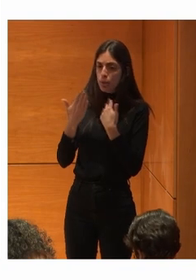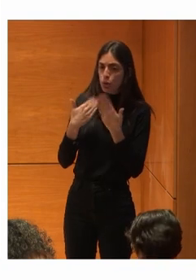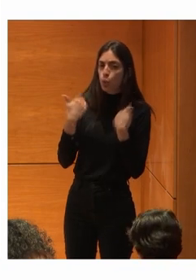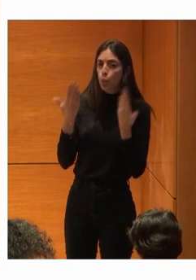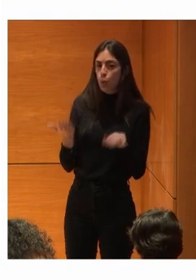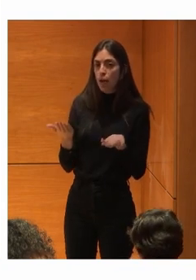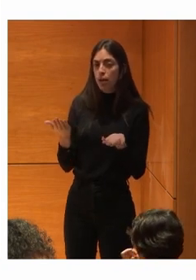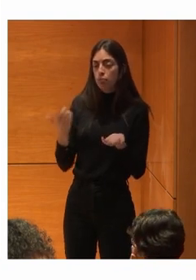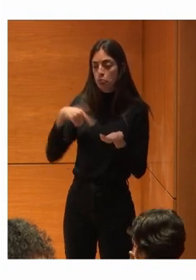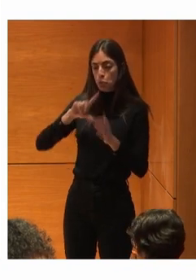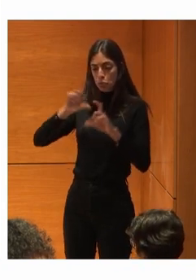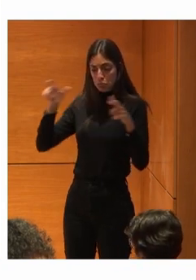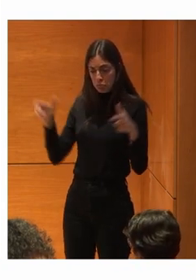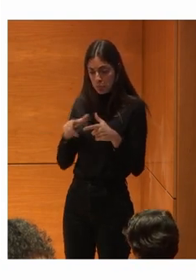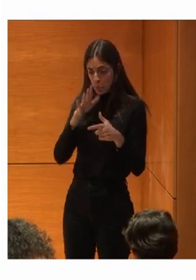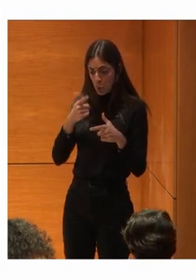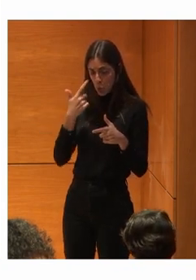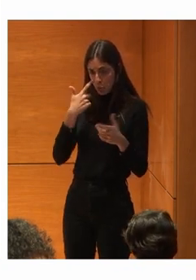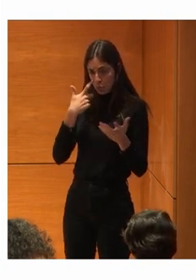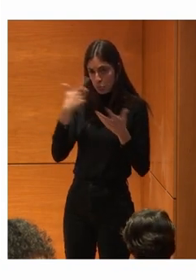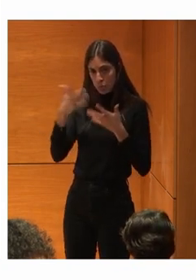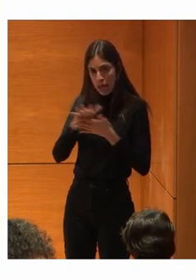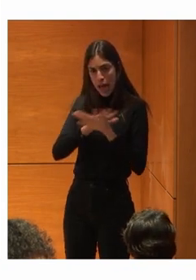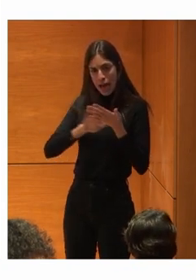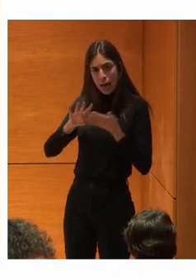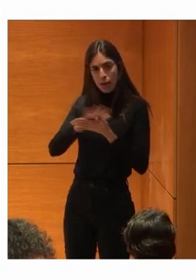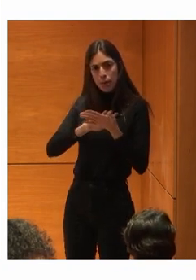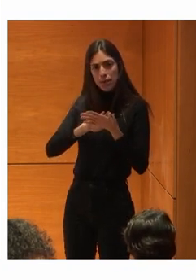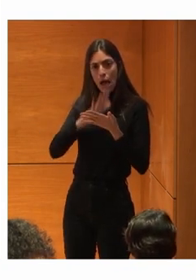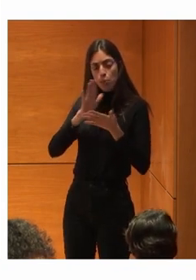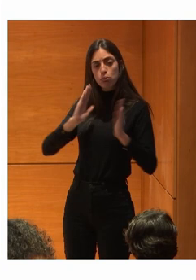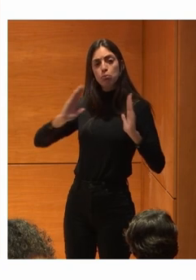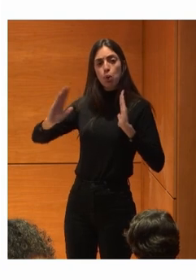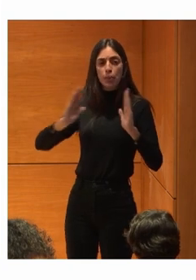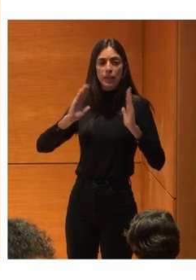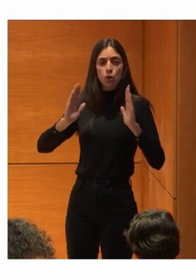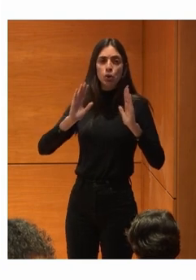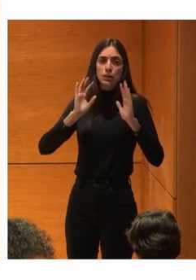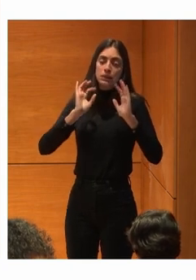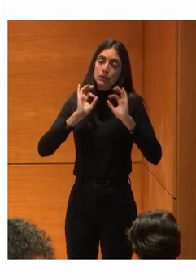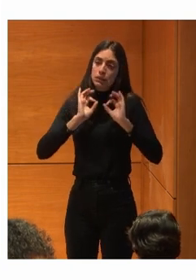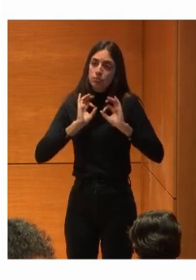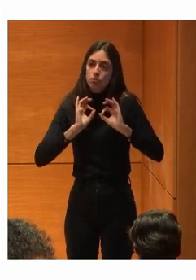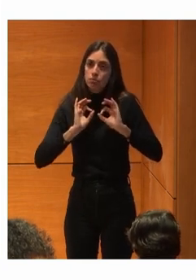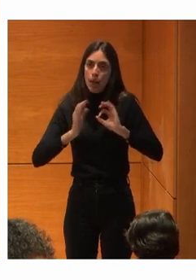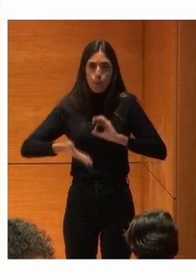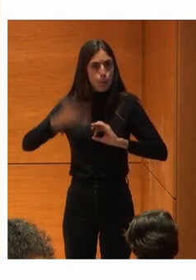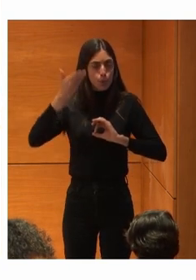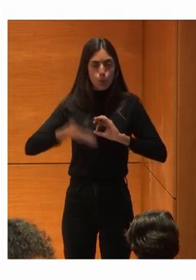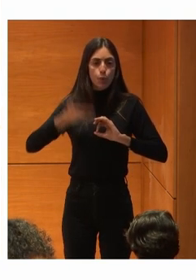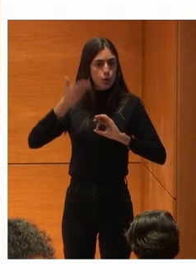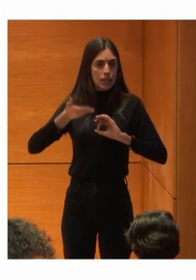Sí que Tú destacabas Que estábamos En un momento Que era especialmente Relevante